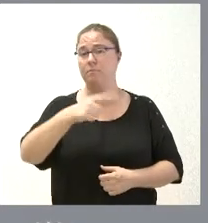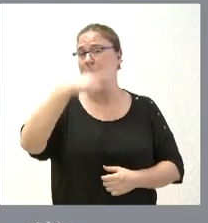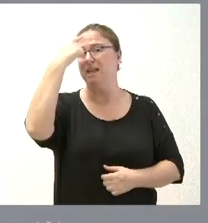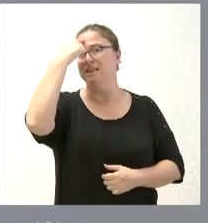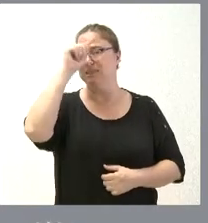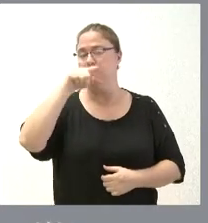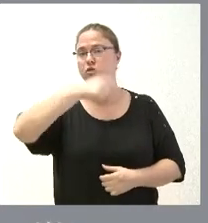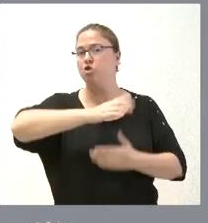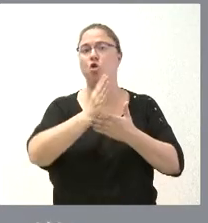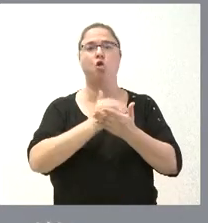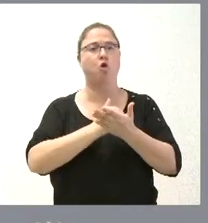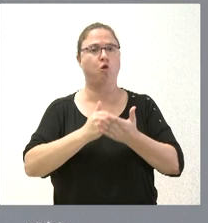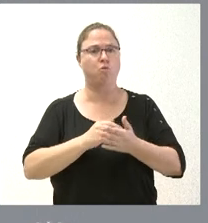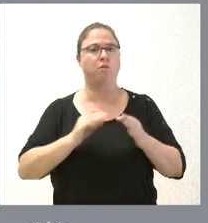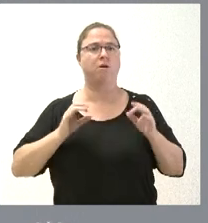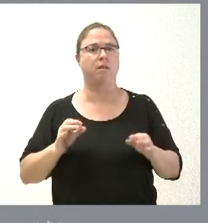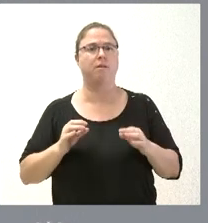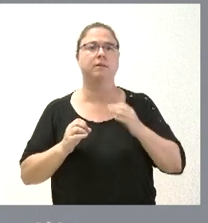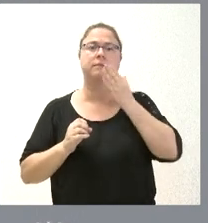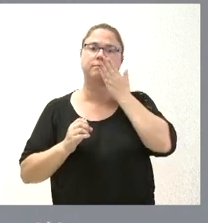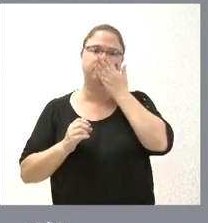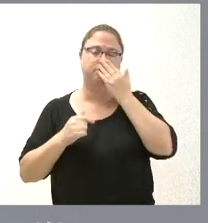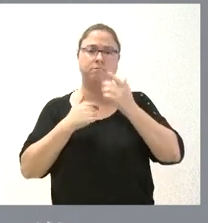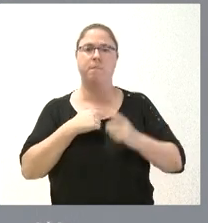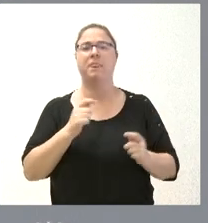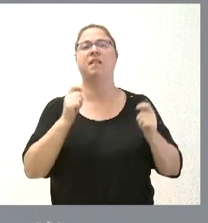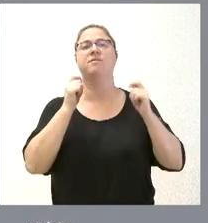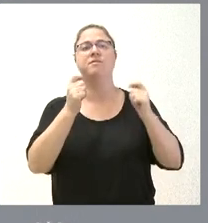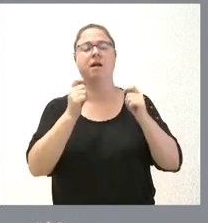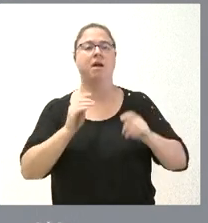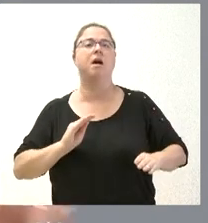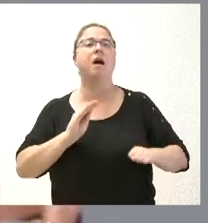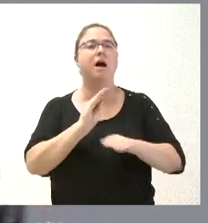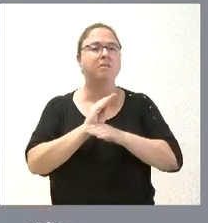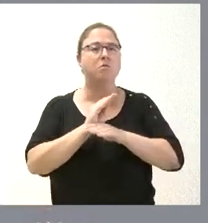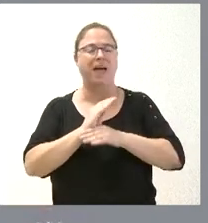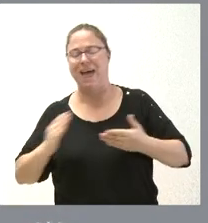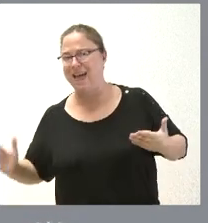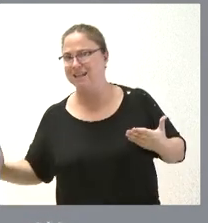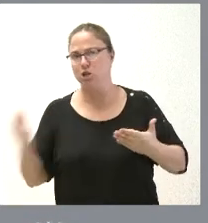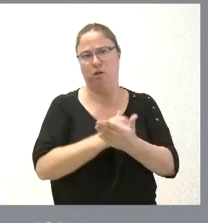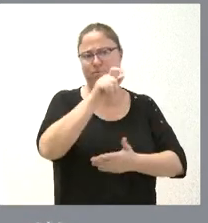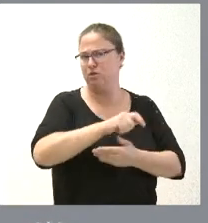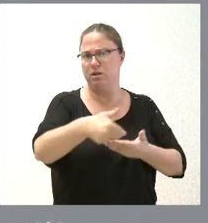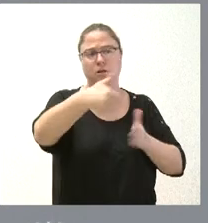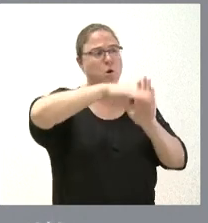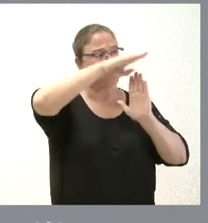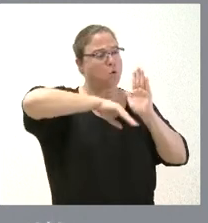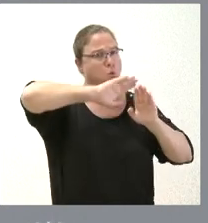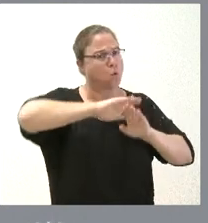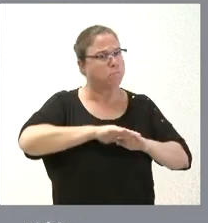¿Qué comunidades autormas que otorgamos la ayuda a todos los solicitantes que cumplen las condiciones?